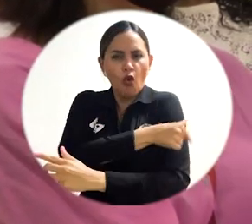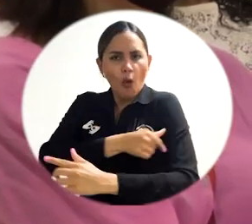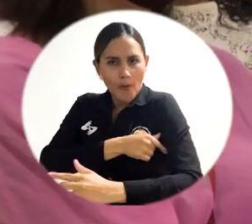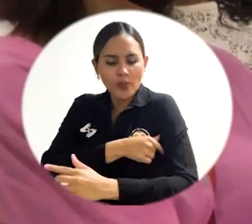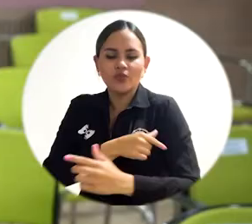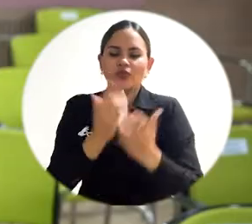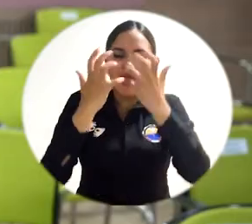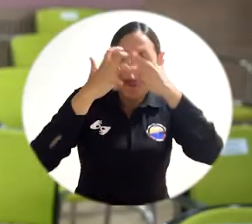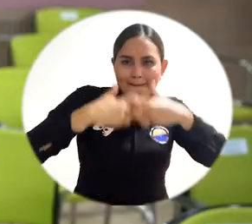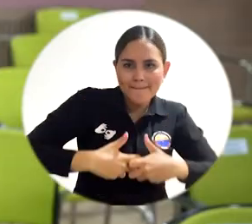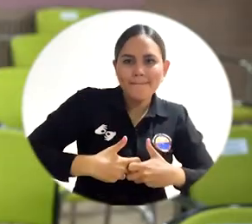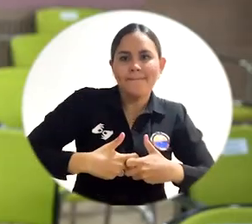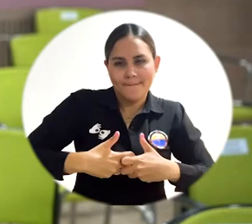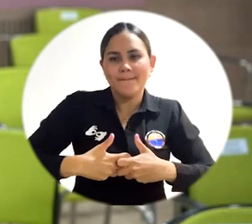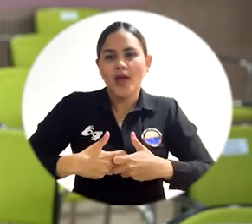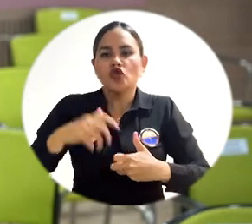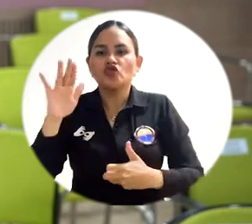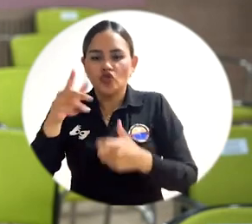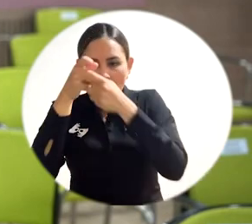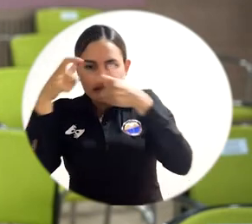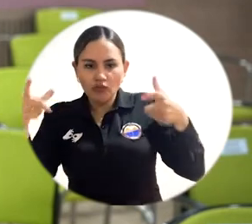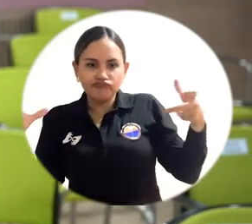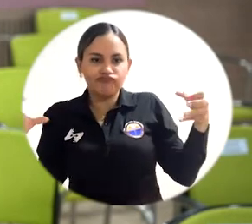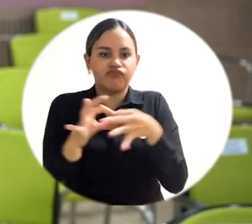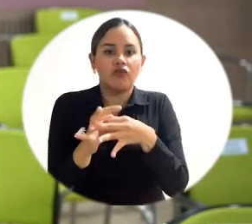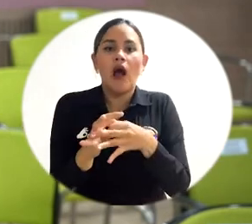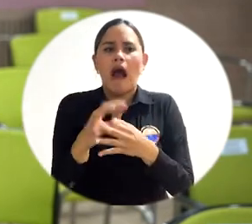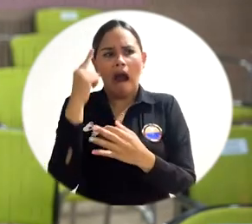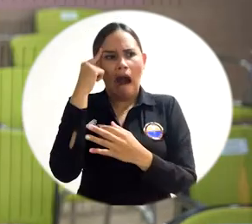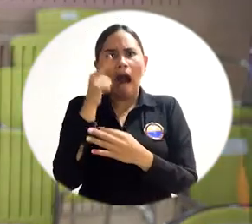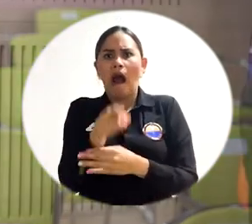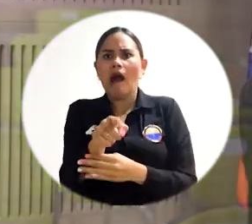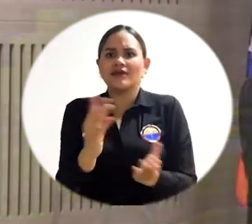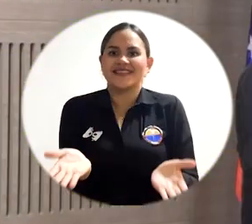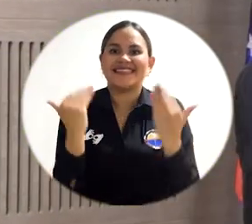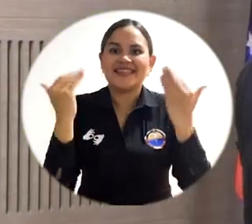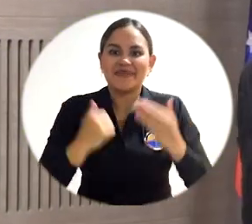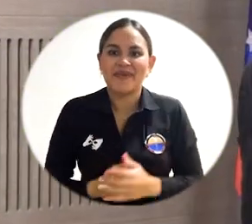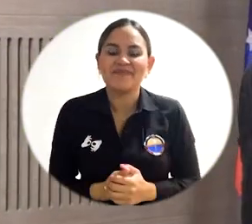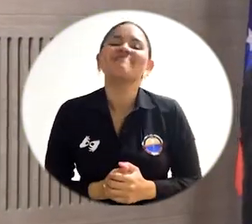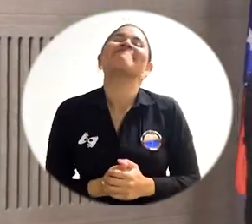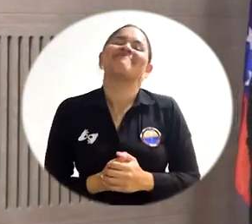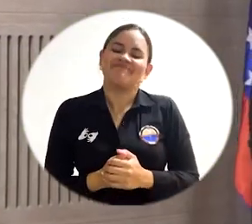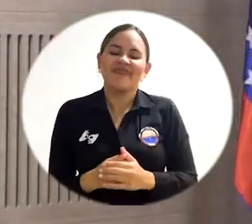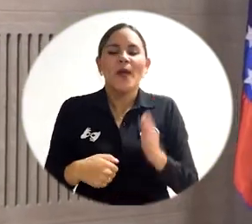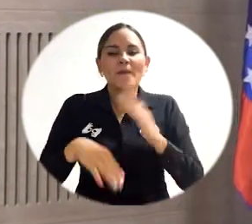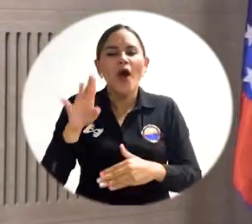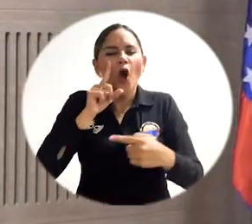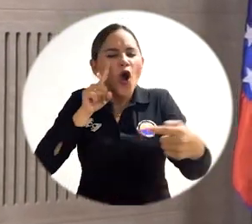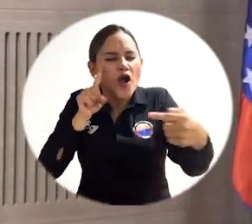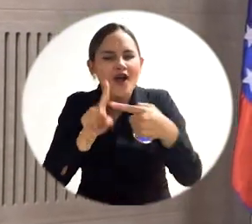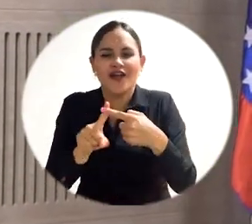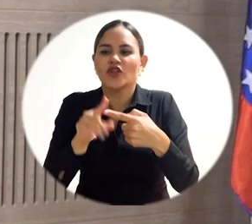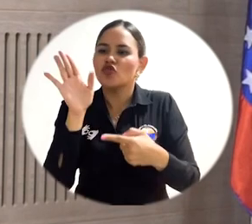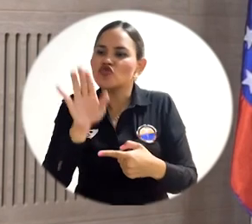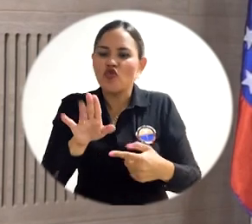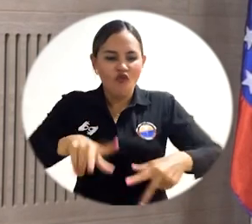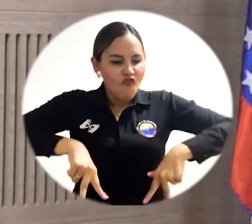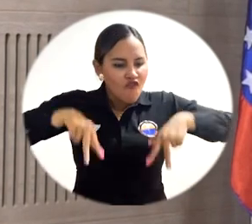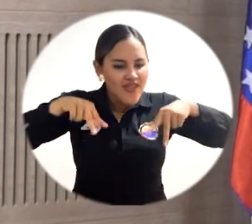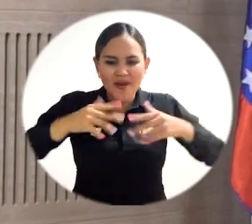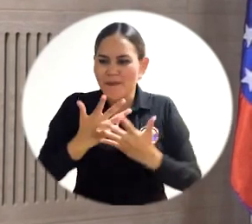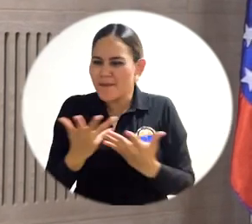-Empresa-Estado. En la región Caribe me le quito el sombrero, de verdad que sí. Mejorar las condiciones de vida de los habitantes, de todos los que